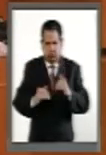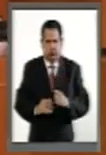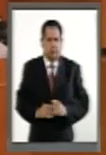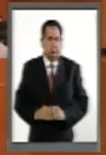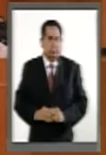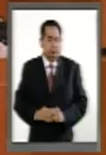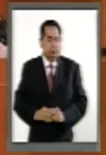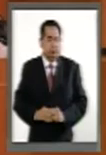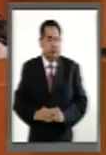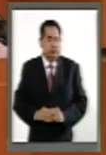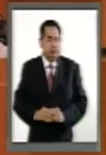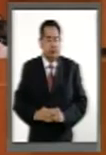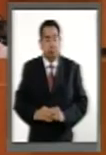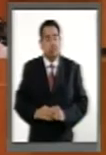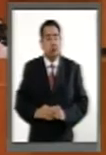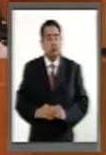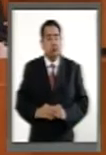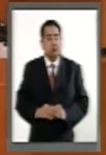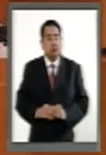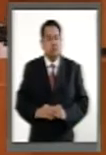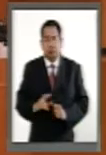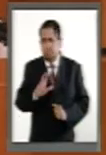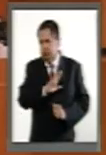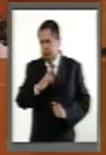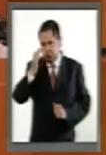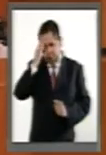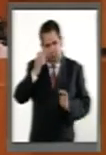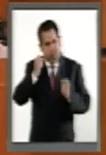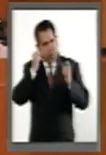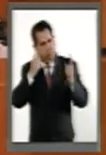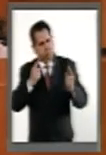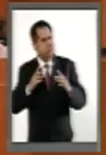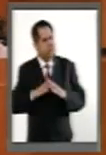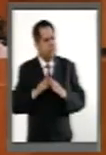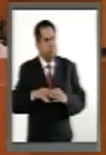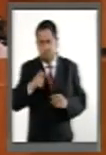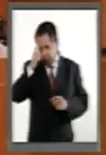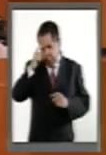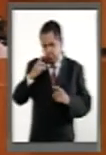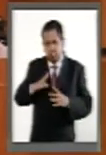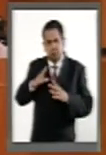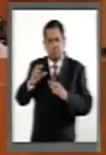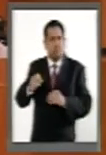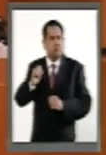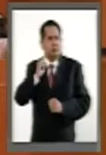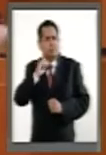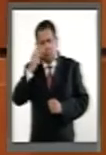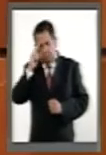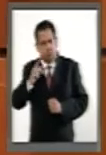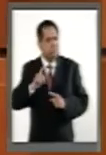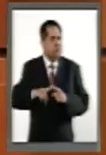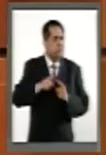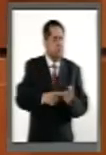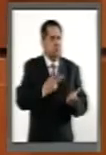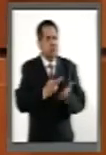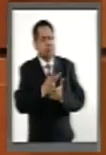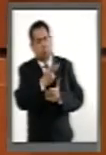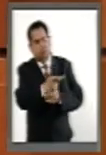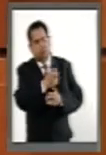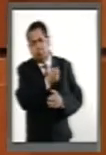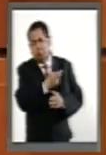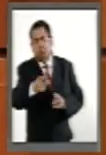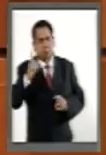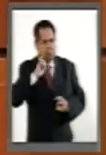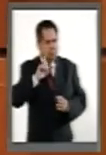El reconocimiento nace como una iniciativa del Senado de la República para distinguir y premiar a aquellas mujeres